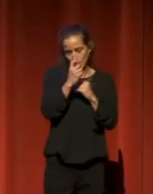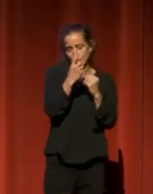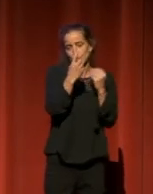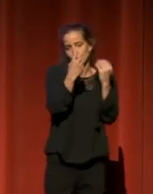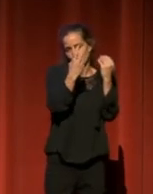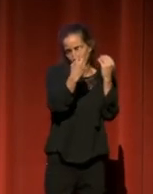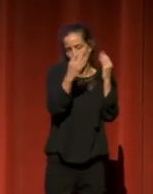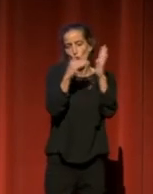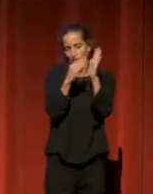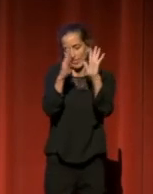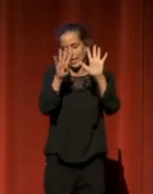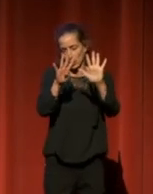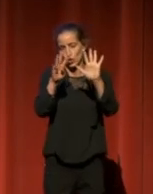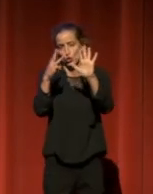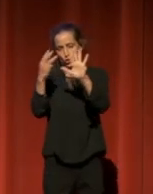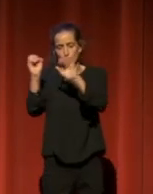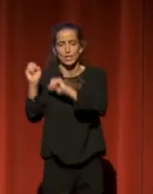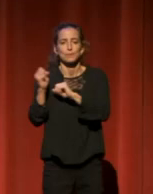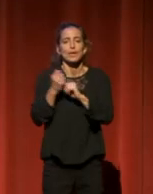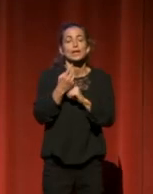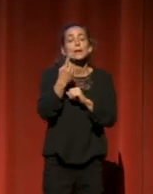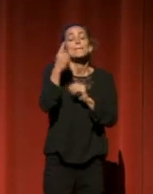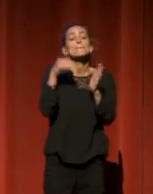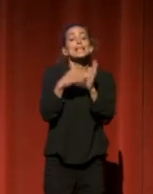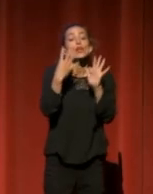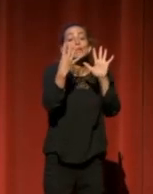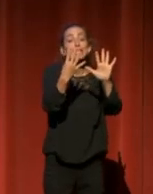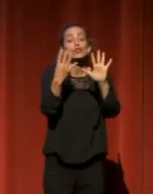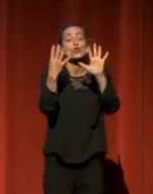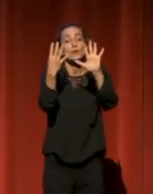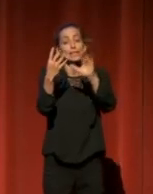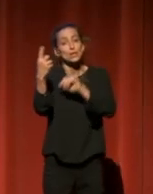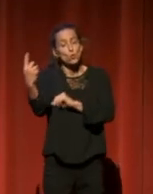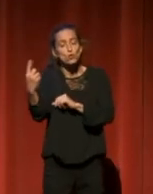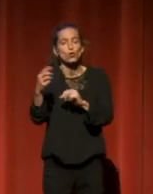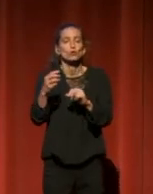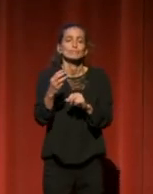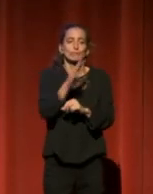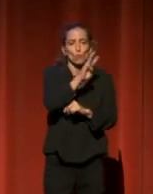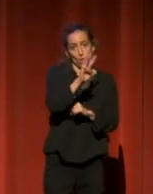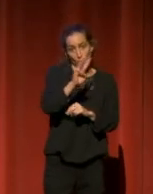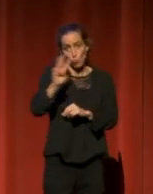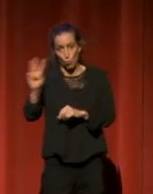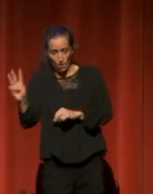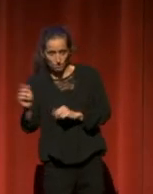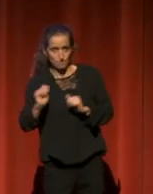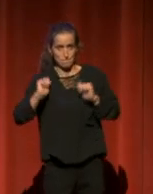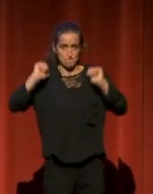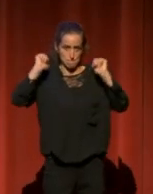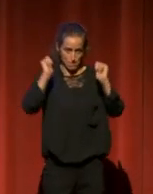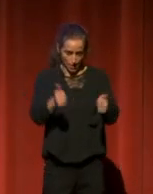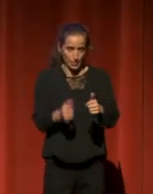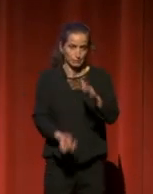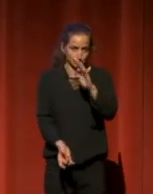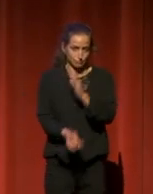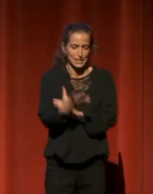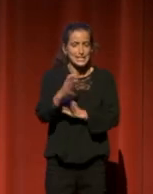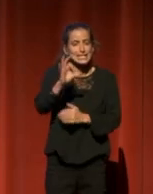En 1991, se anuncia públicamente la World Wide Web. Este es Tim Berners-Lee, que está